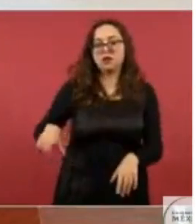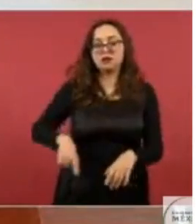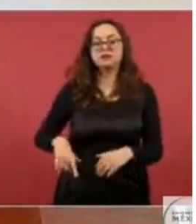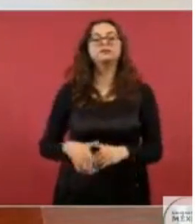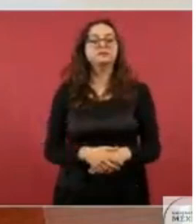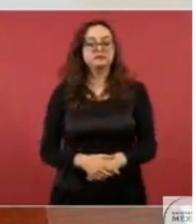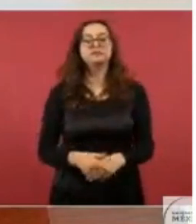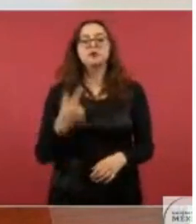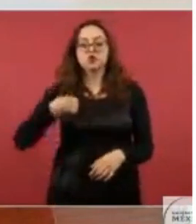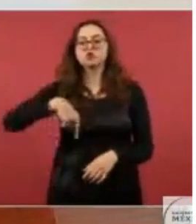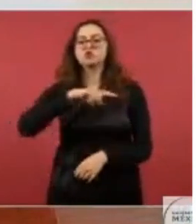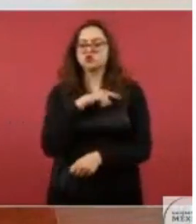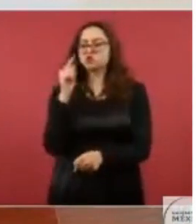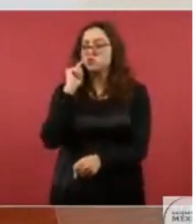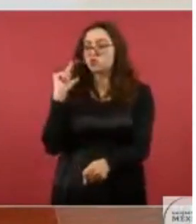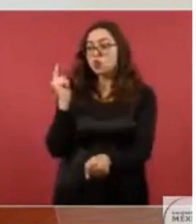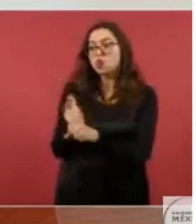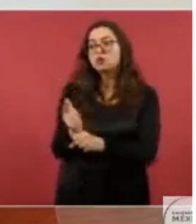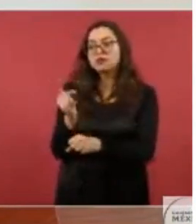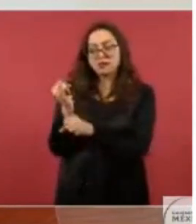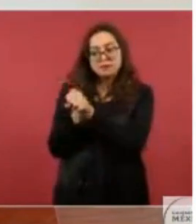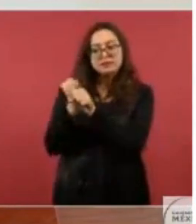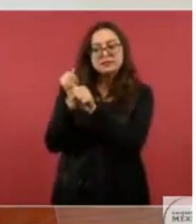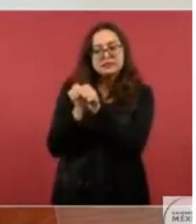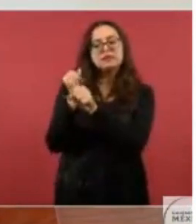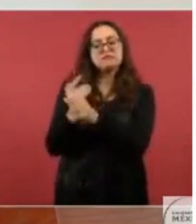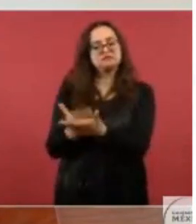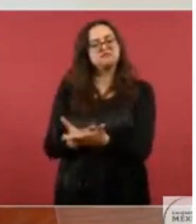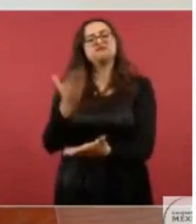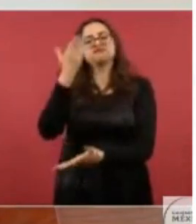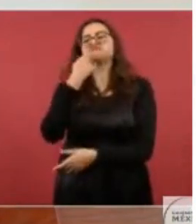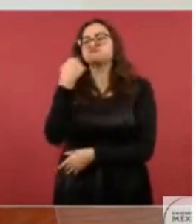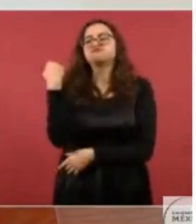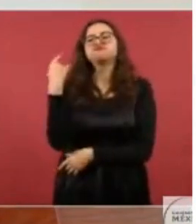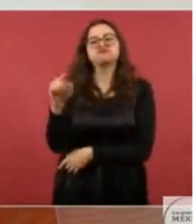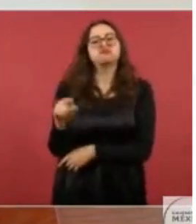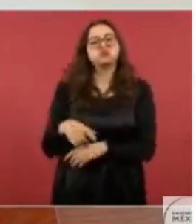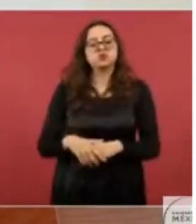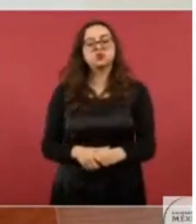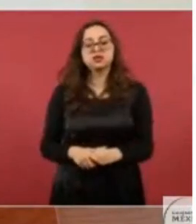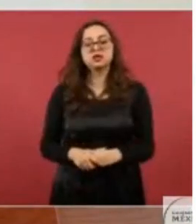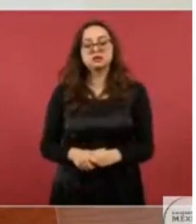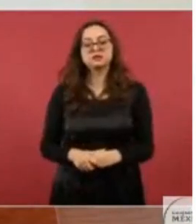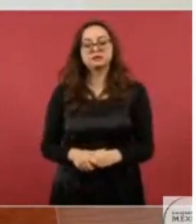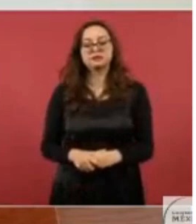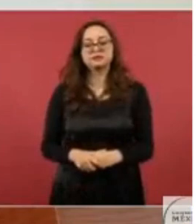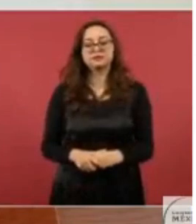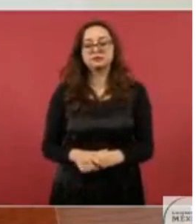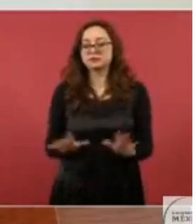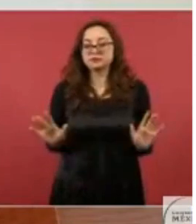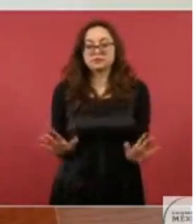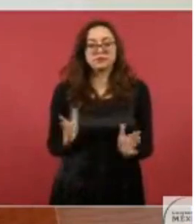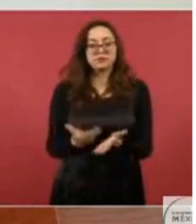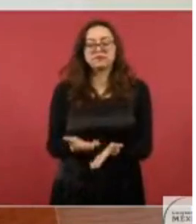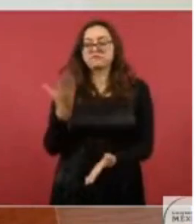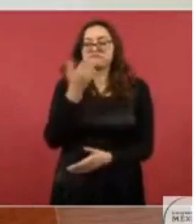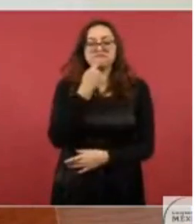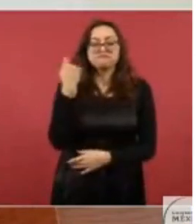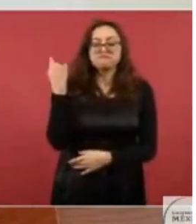Ciro Gómez Leiva se ha convertido... No, sencillamente lo vamos a denunciar.